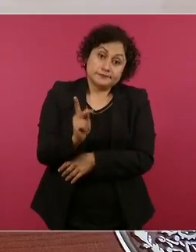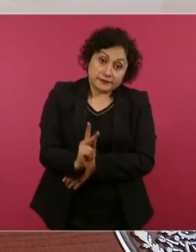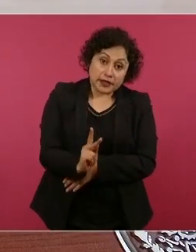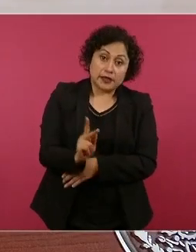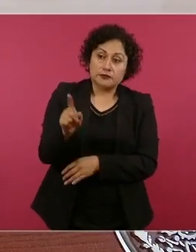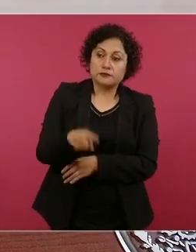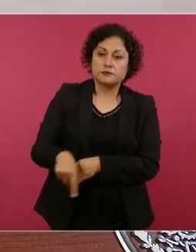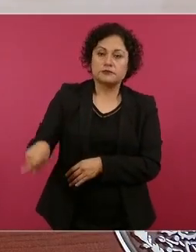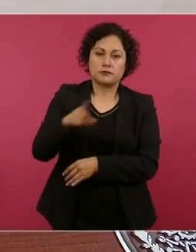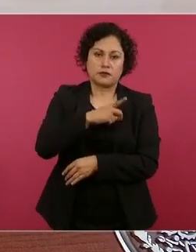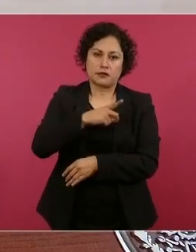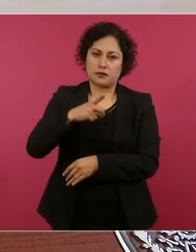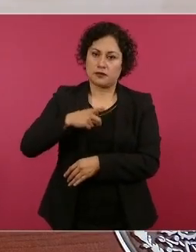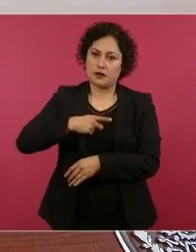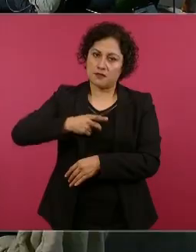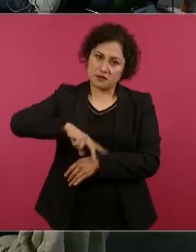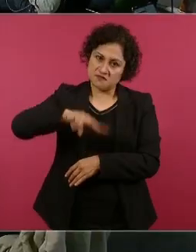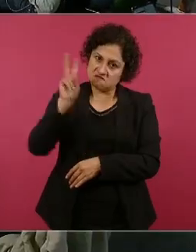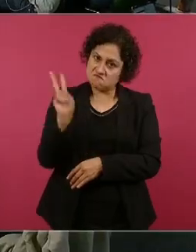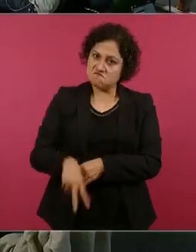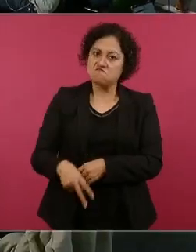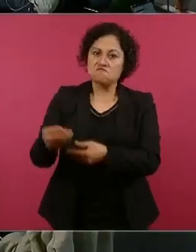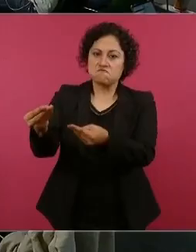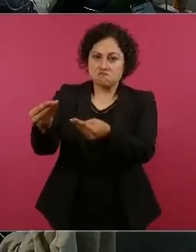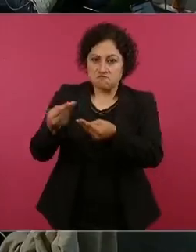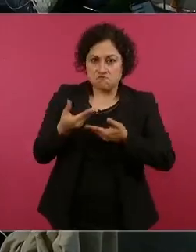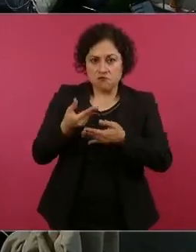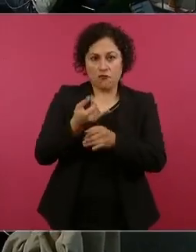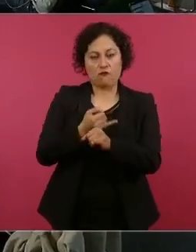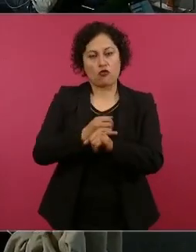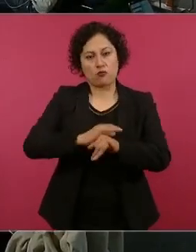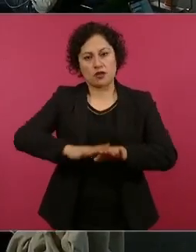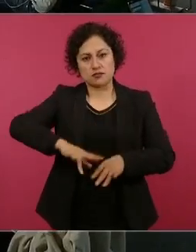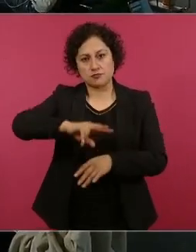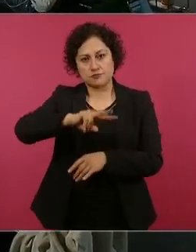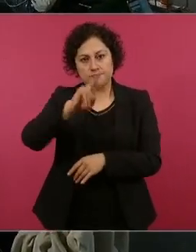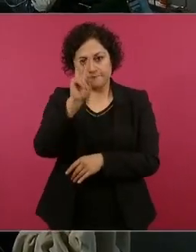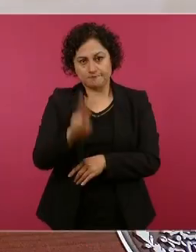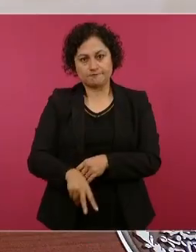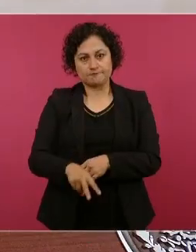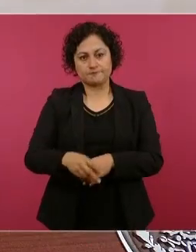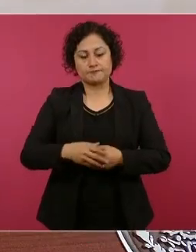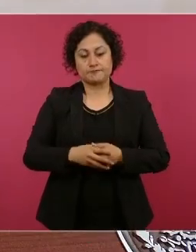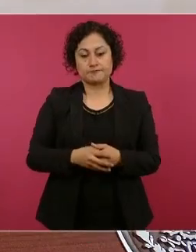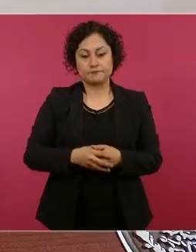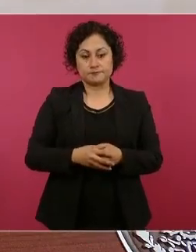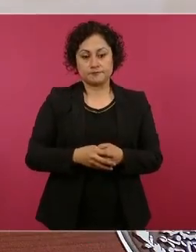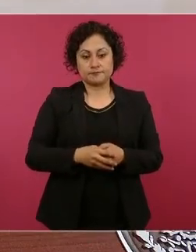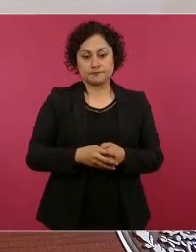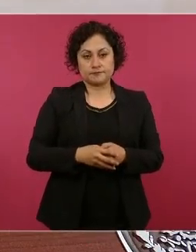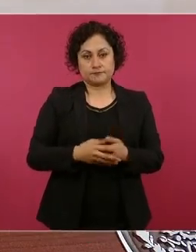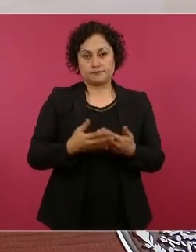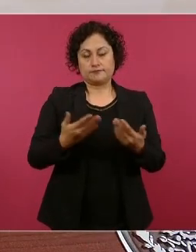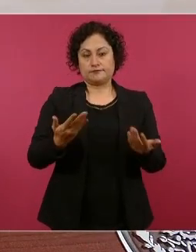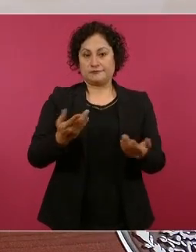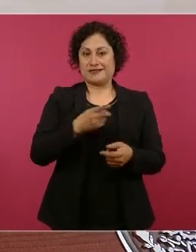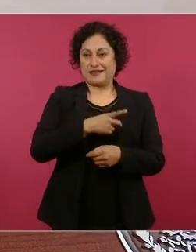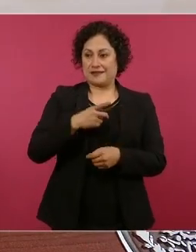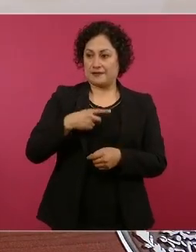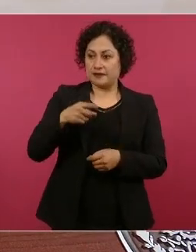informando qué sucedió,